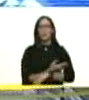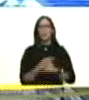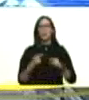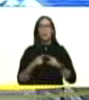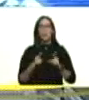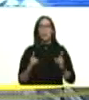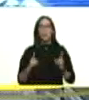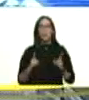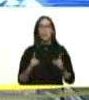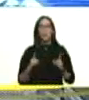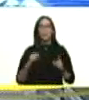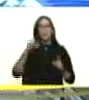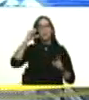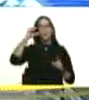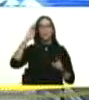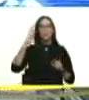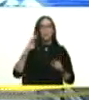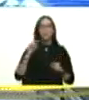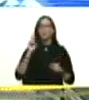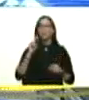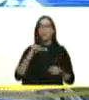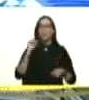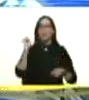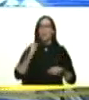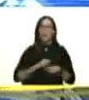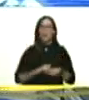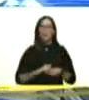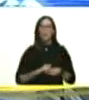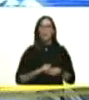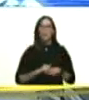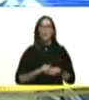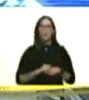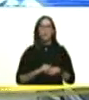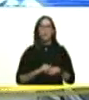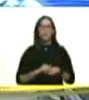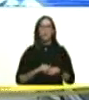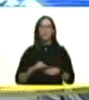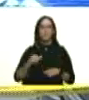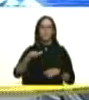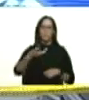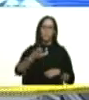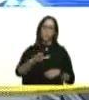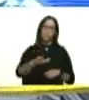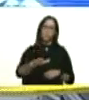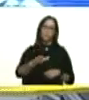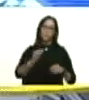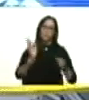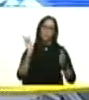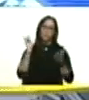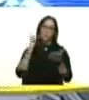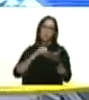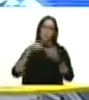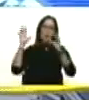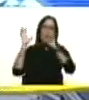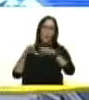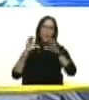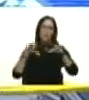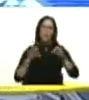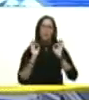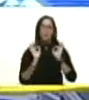Dios nunca nos abandona puso su mano y llegó la lluvia en el momento